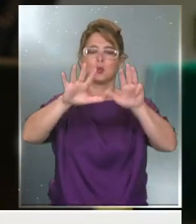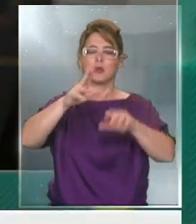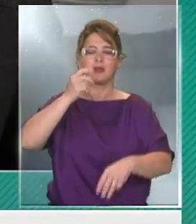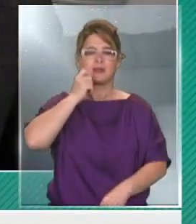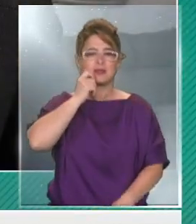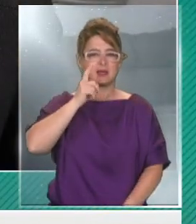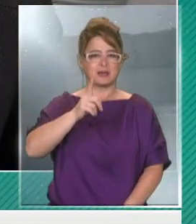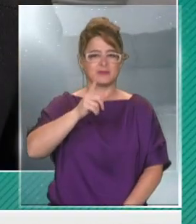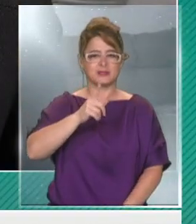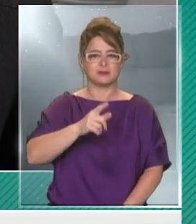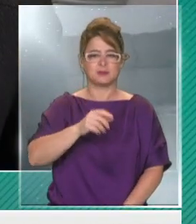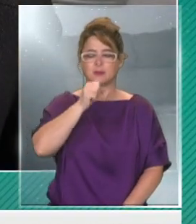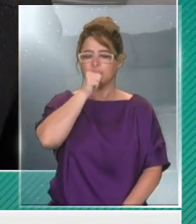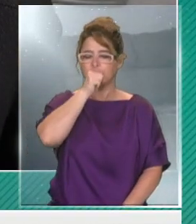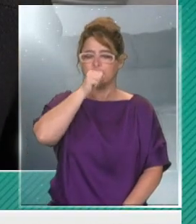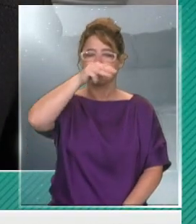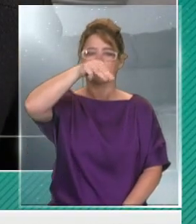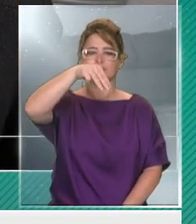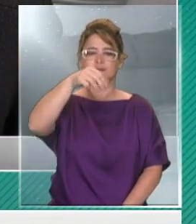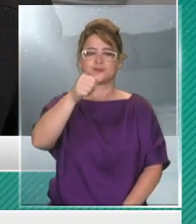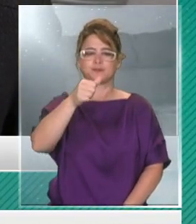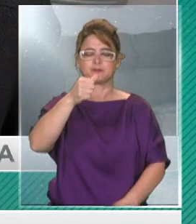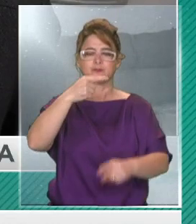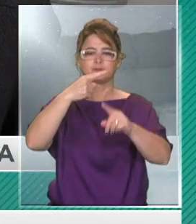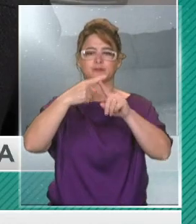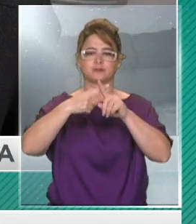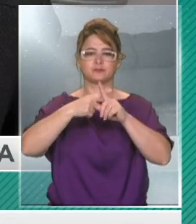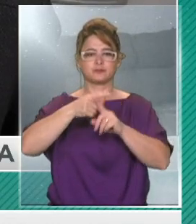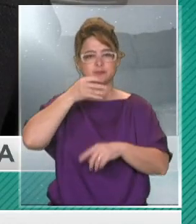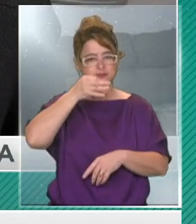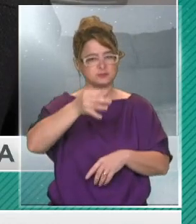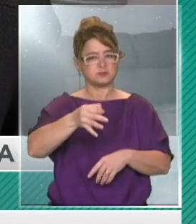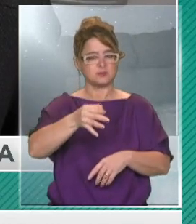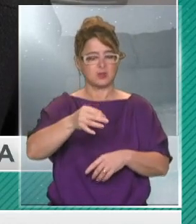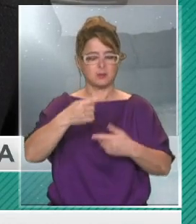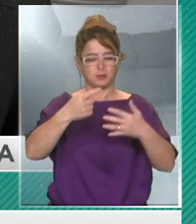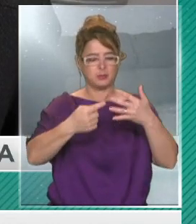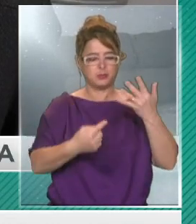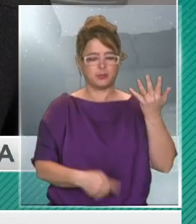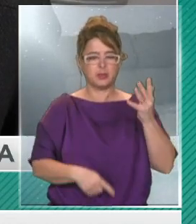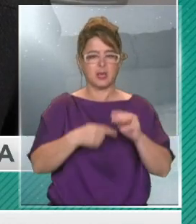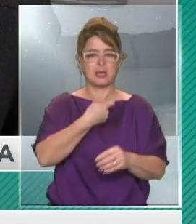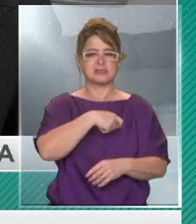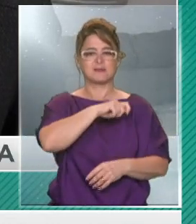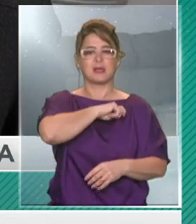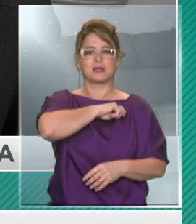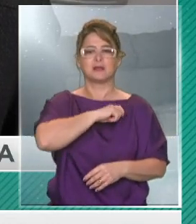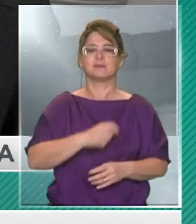en directo con Max Cárdenas que nos va a comentar nuevos detalles. Max, buenos días.